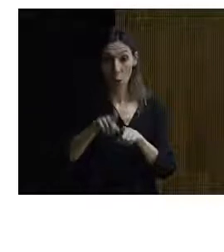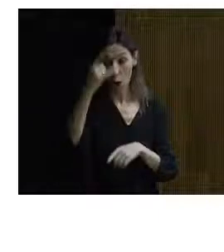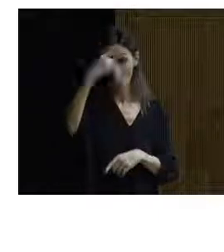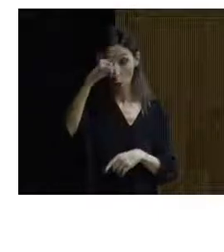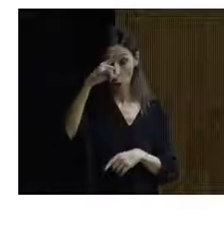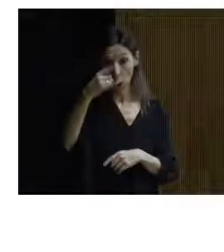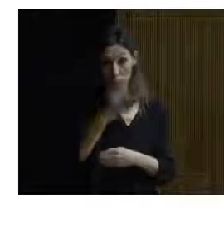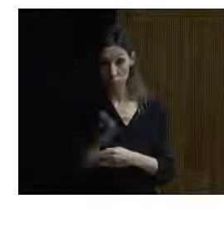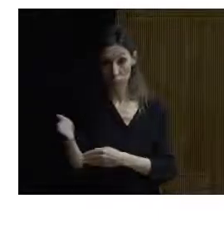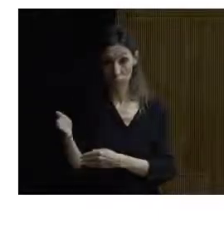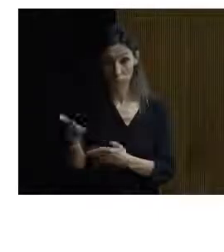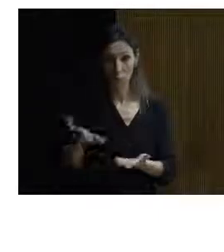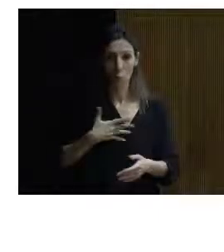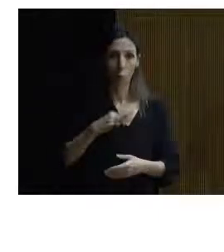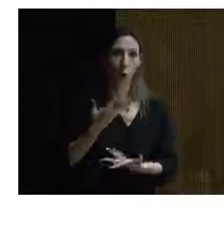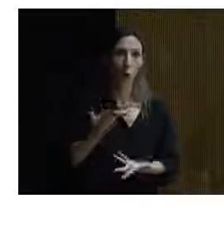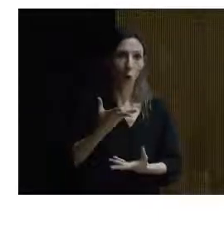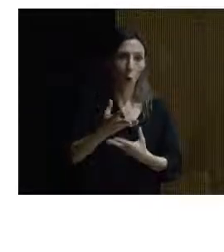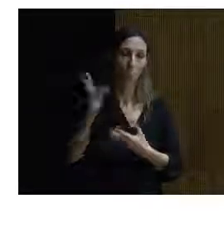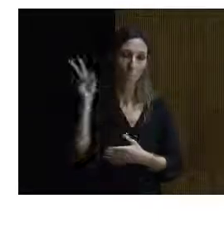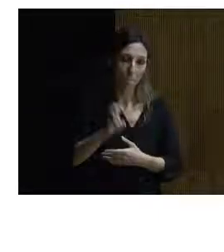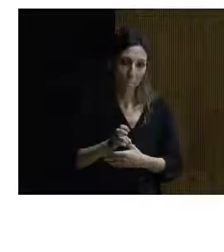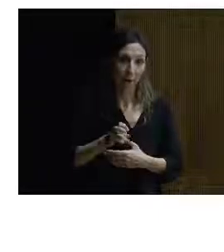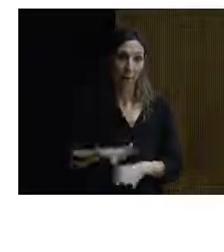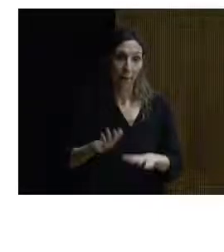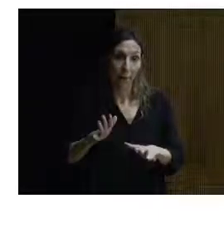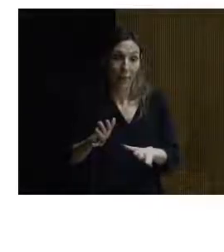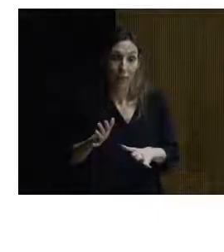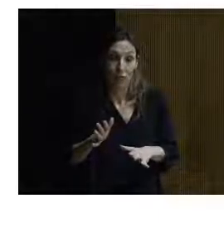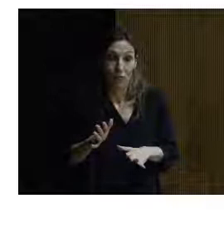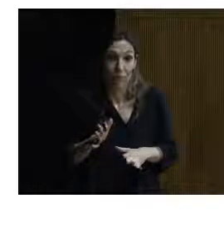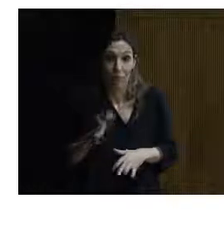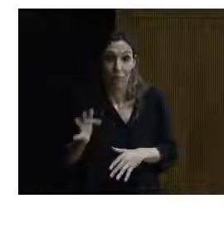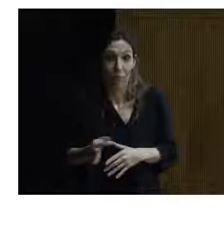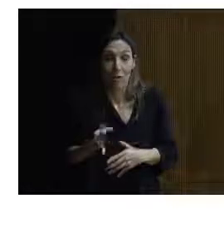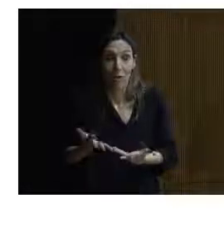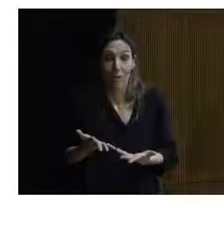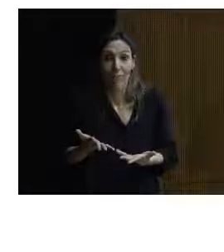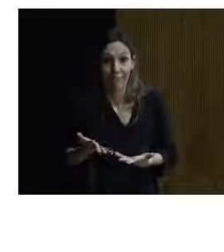O sea, que puede ser que sea útil, pero os aseguro que sirve para poco.